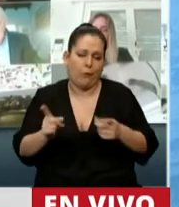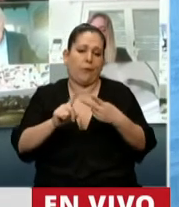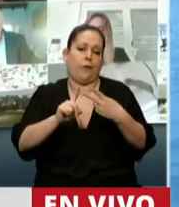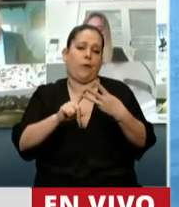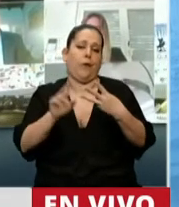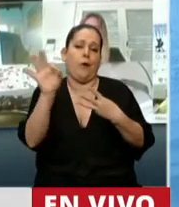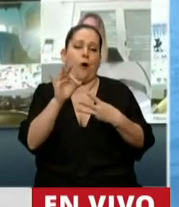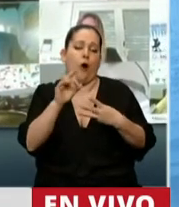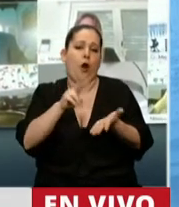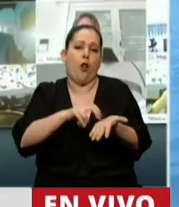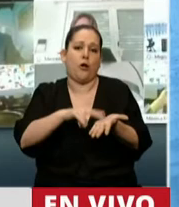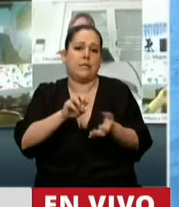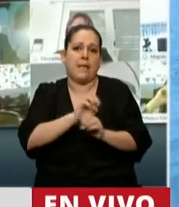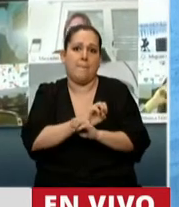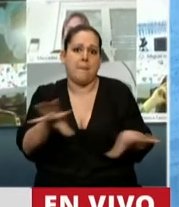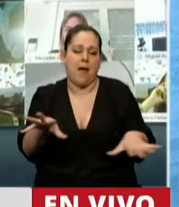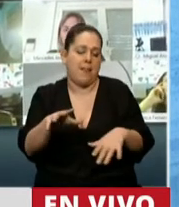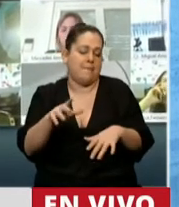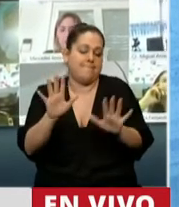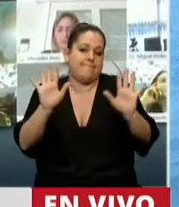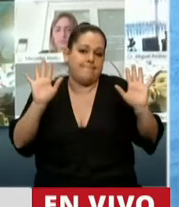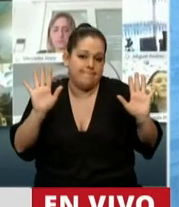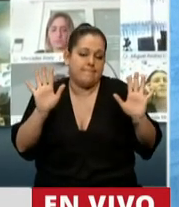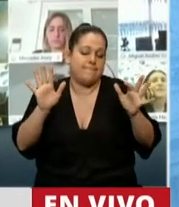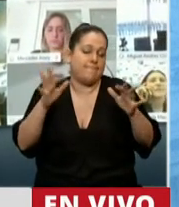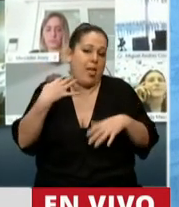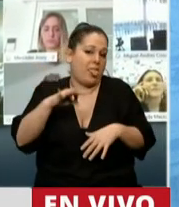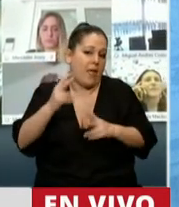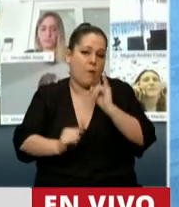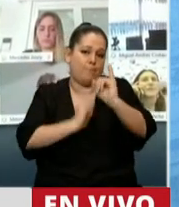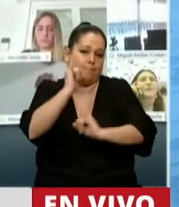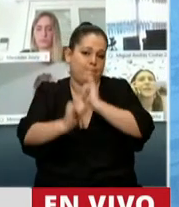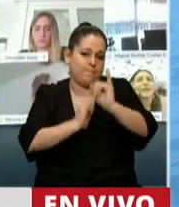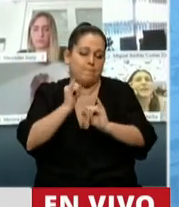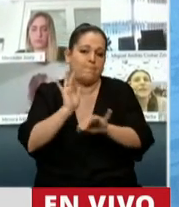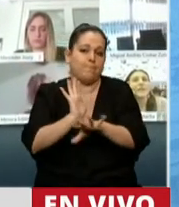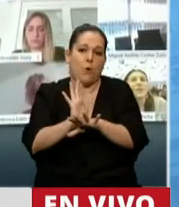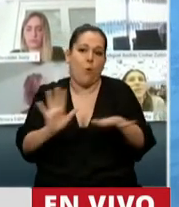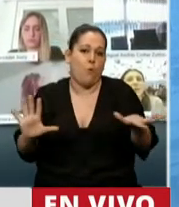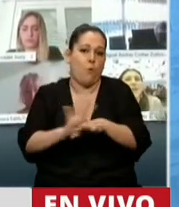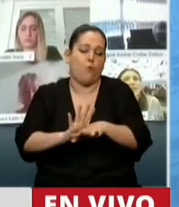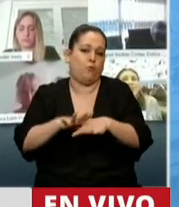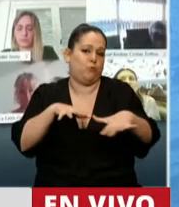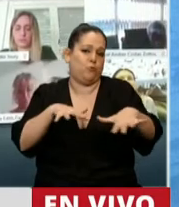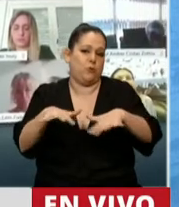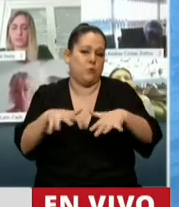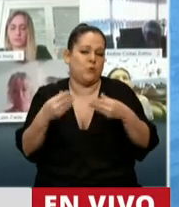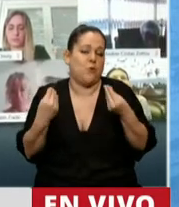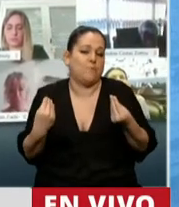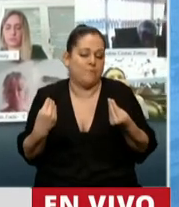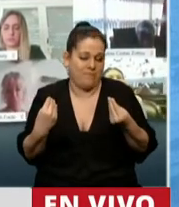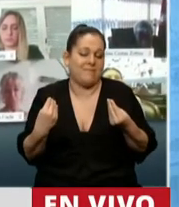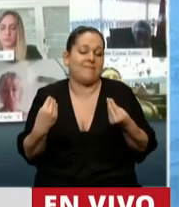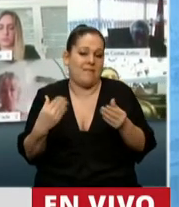dar malas noticias, pero tiene que ver con este traje a medida, que efectivamente es un traje a medida, con explicar a medida de quién